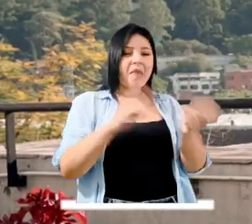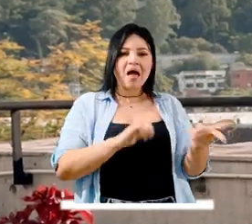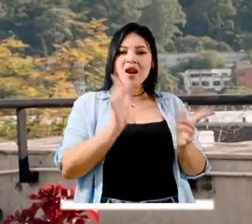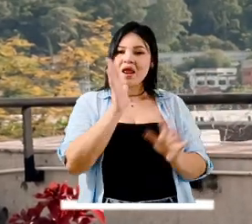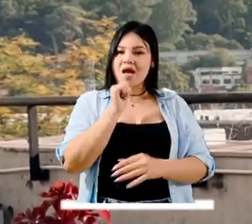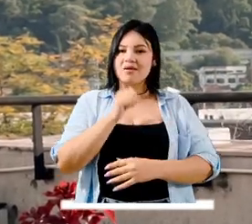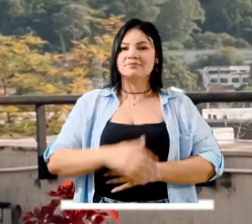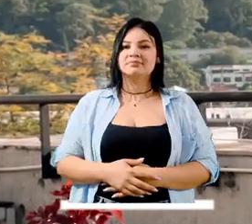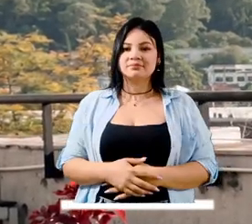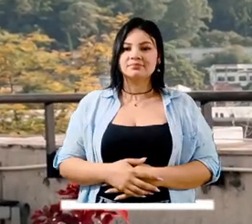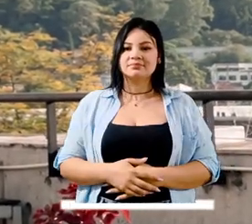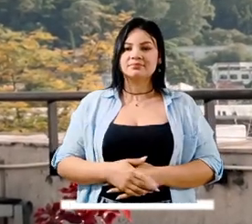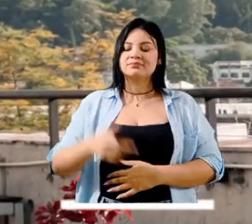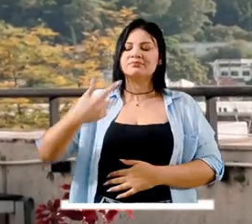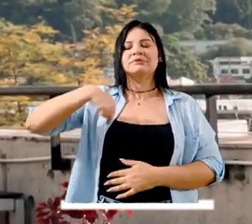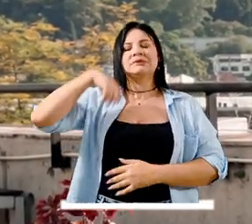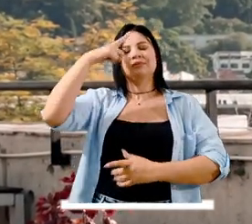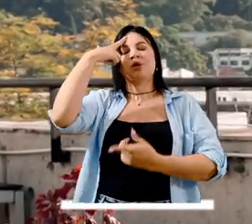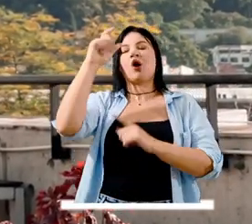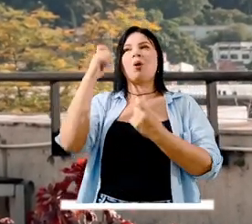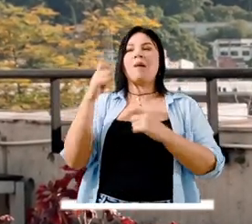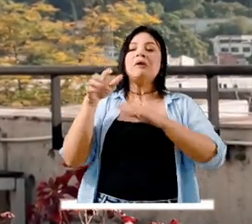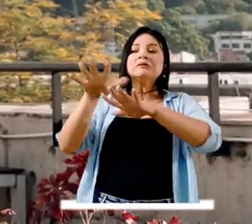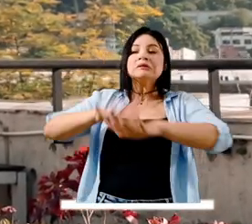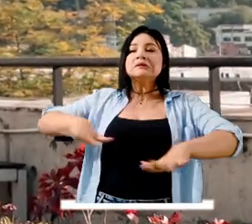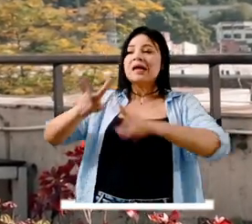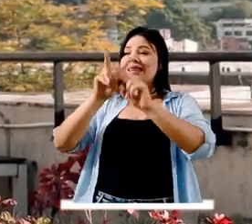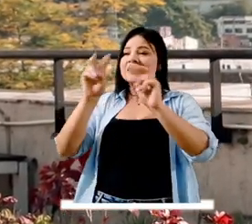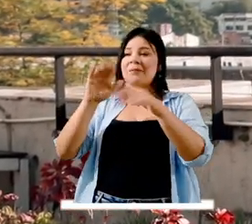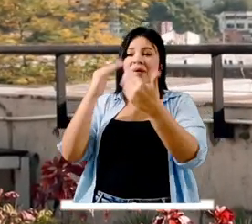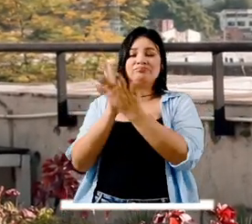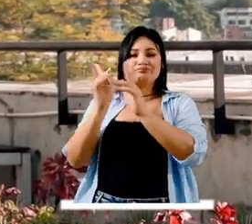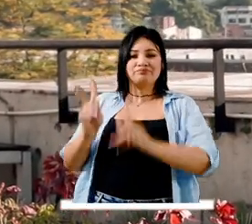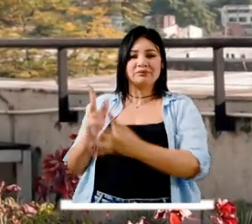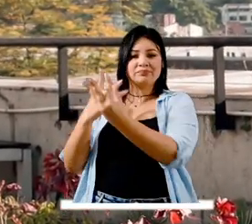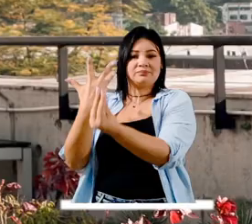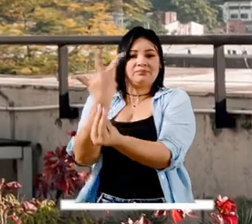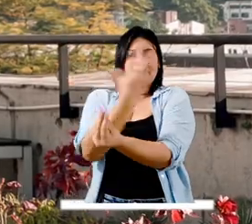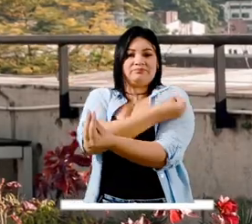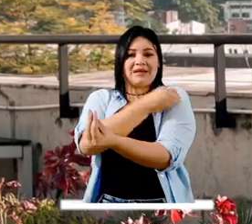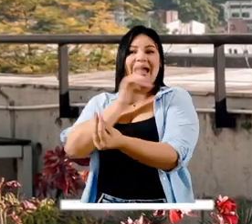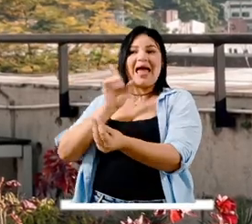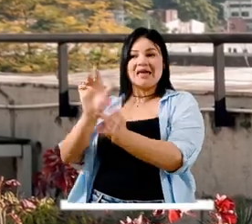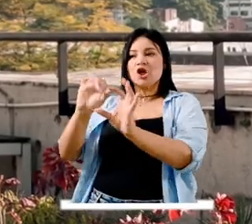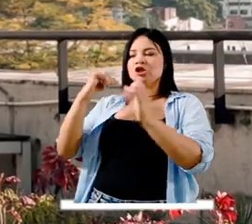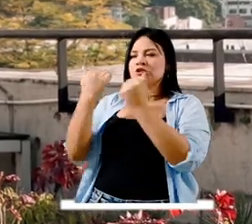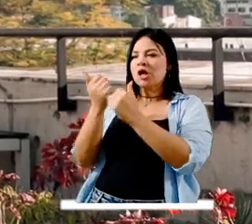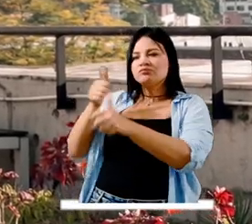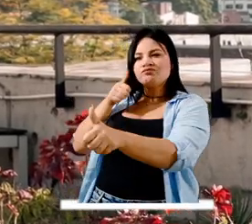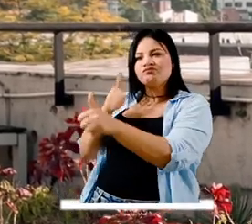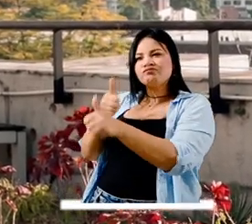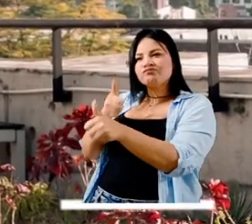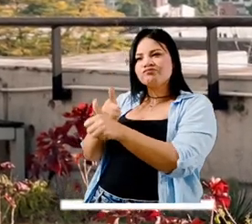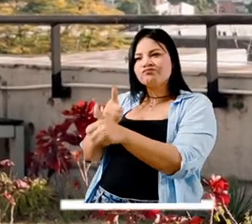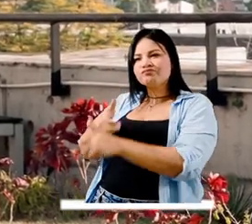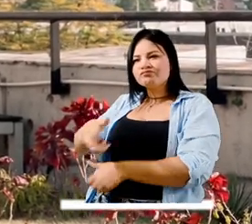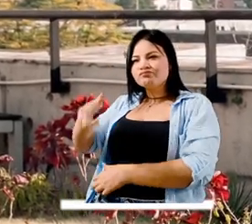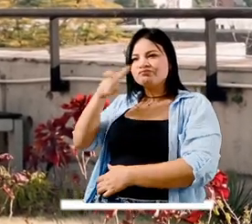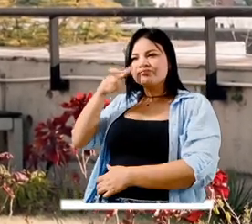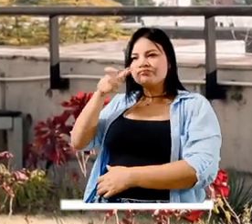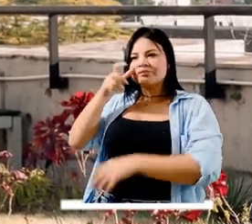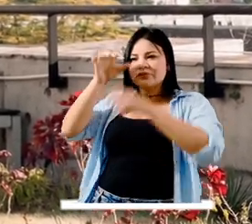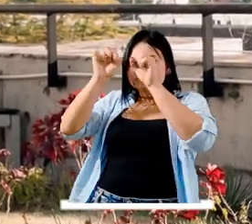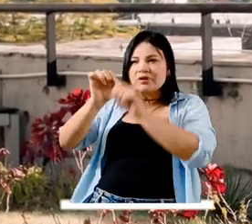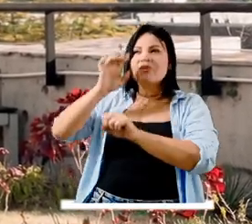altamente es el sector educativo Hemos generado una comisión accidental desde el Consejo de Medellín que permite hacer el seguimiento a las vigencias futuras